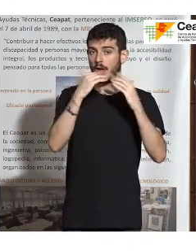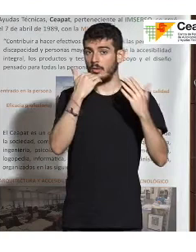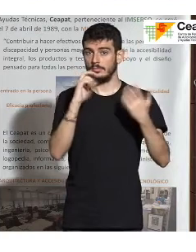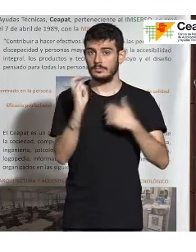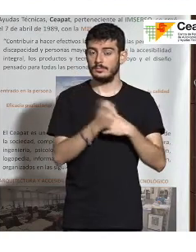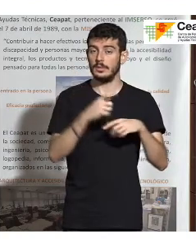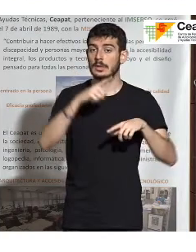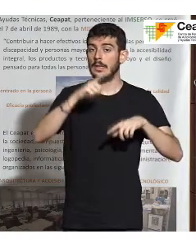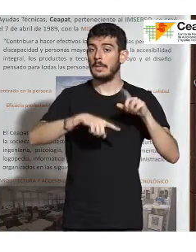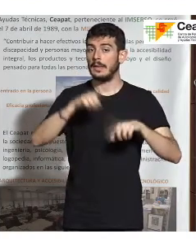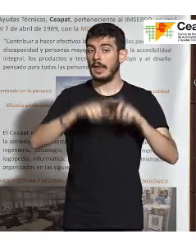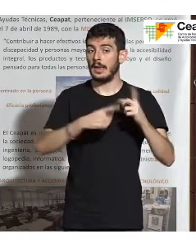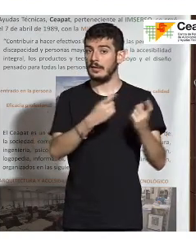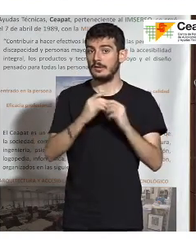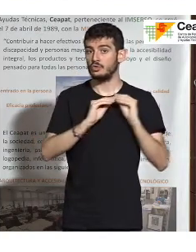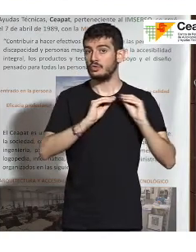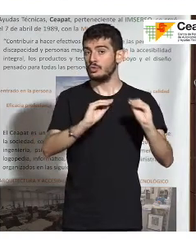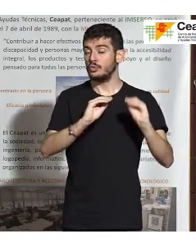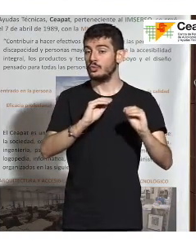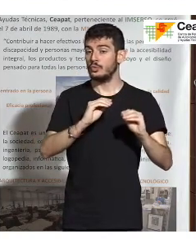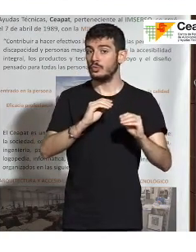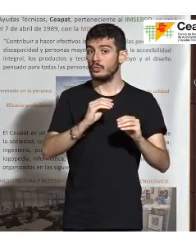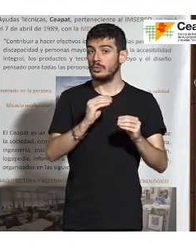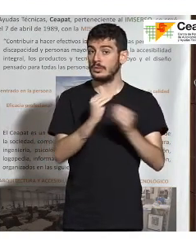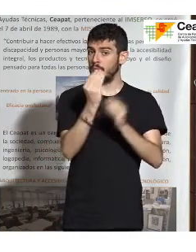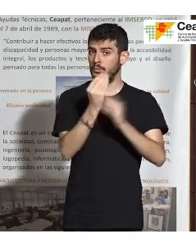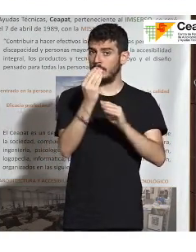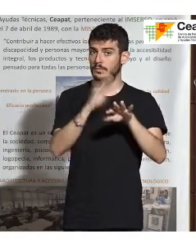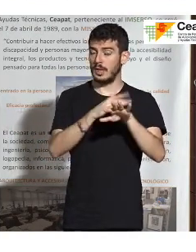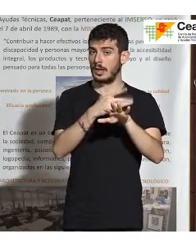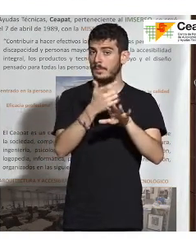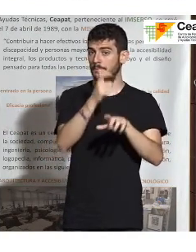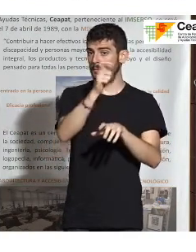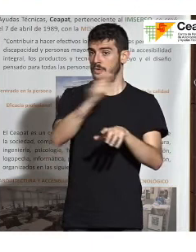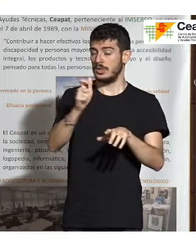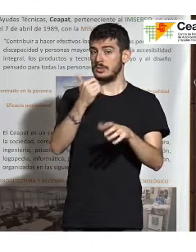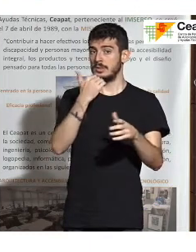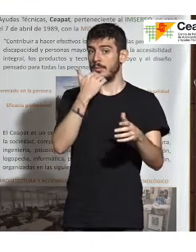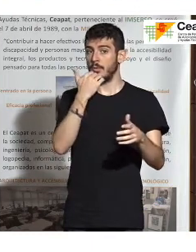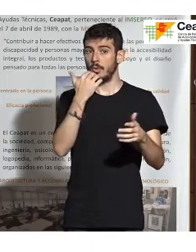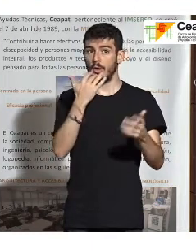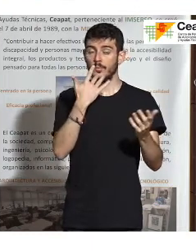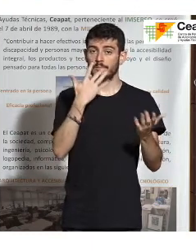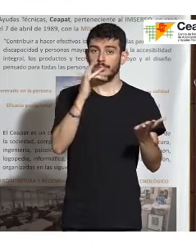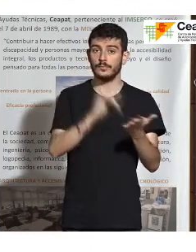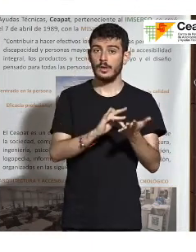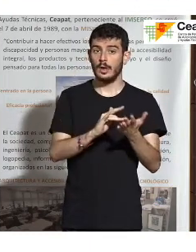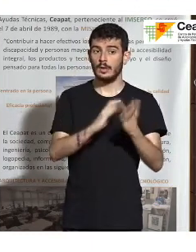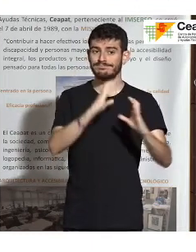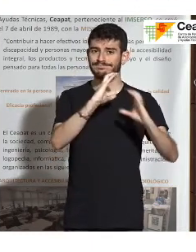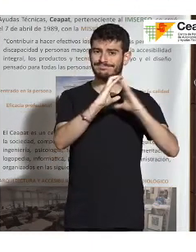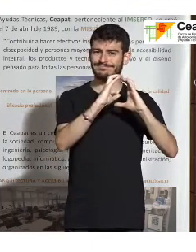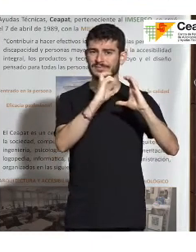Dispositivos para personas en las que tienen dificultades en la